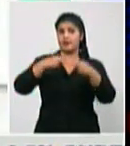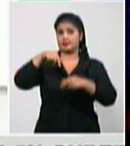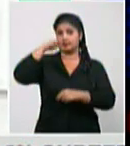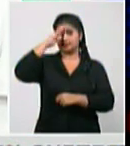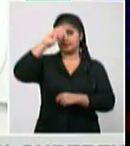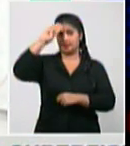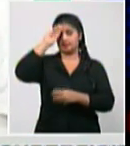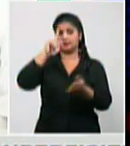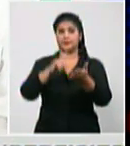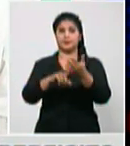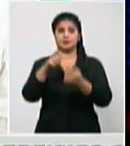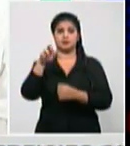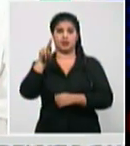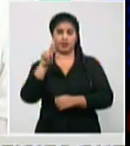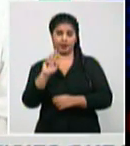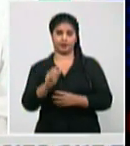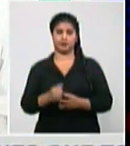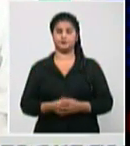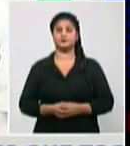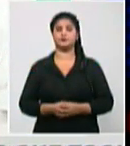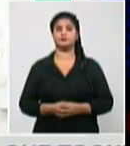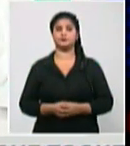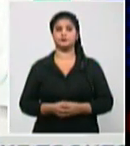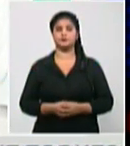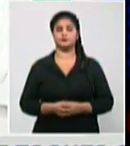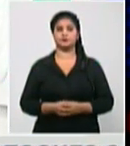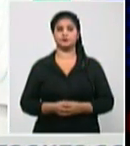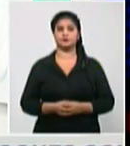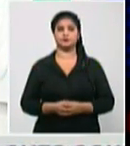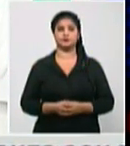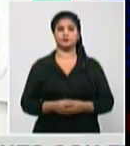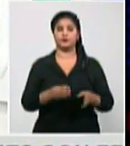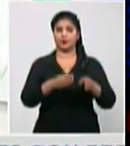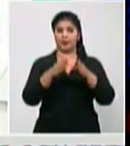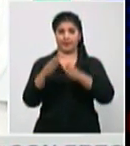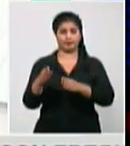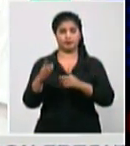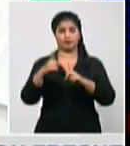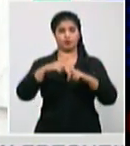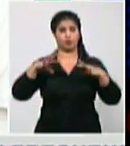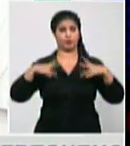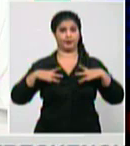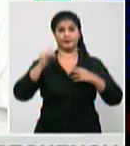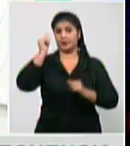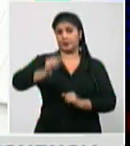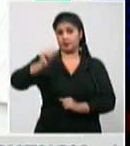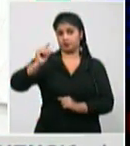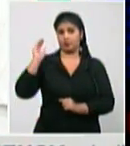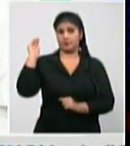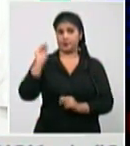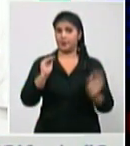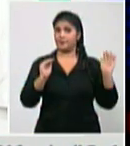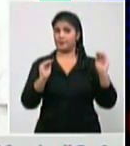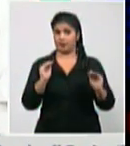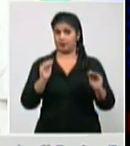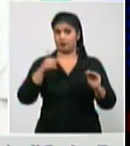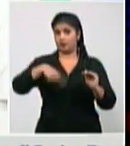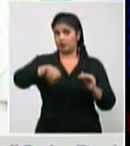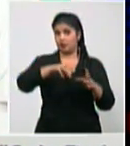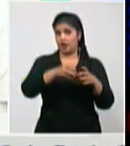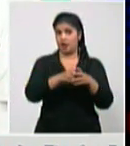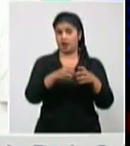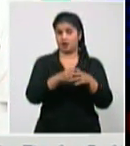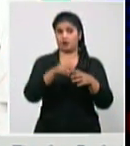en todas las categorías que desde el punto de vista migratorio existen a todas las personas excepto los turistas